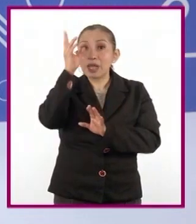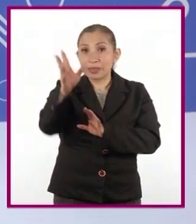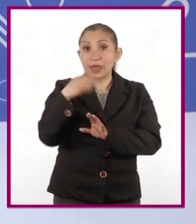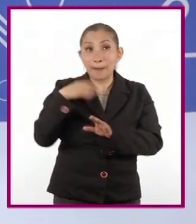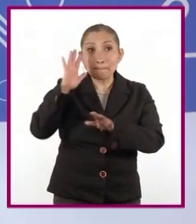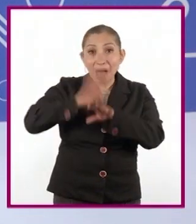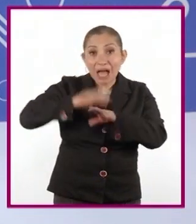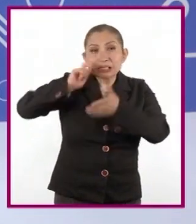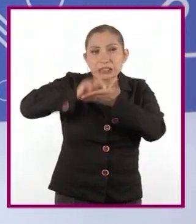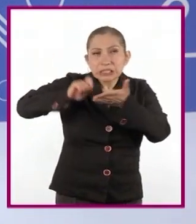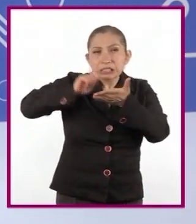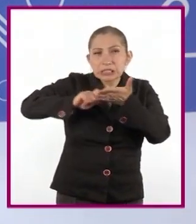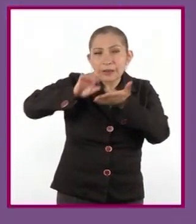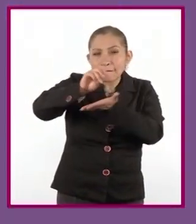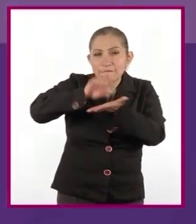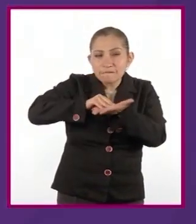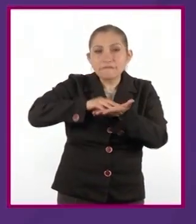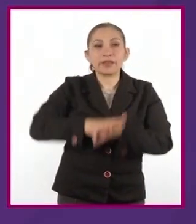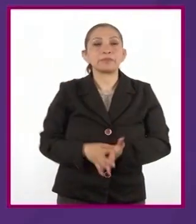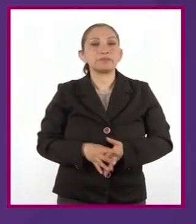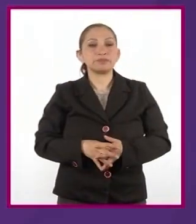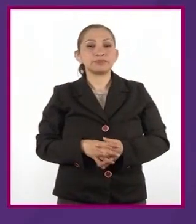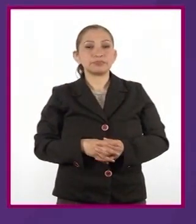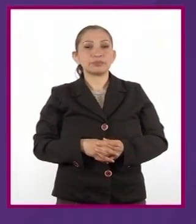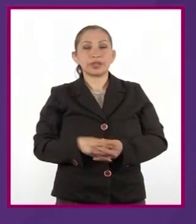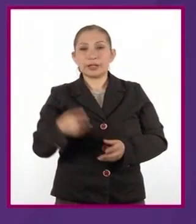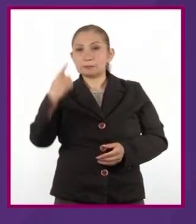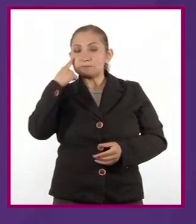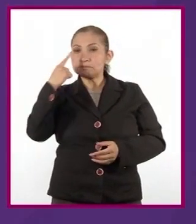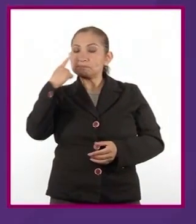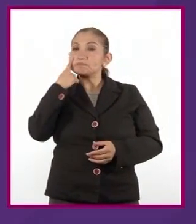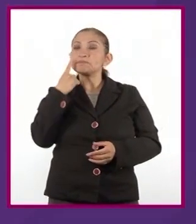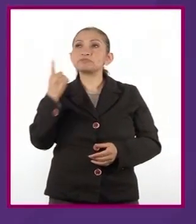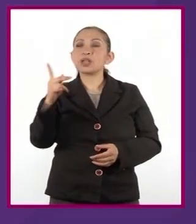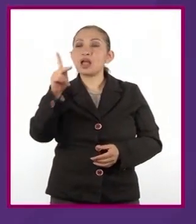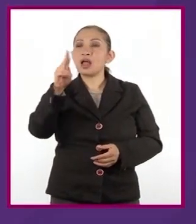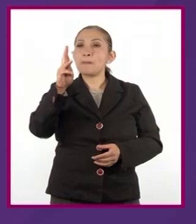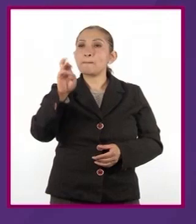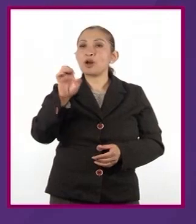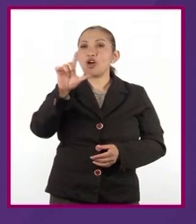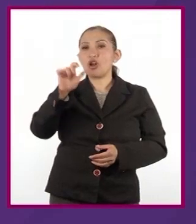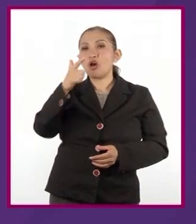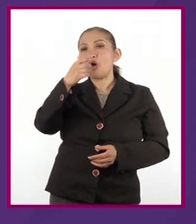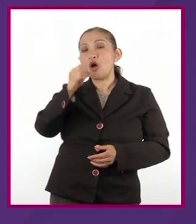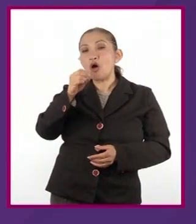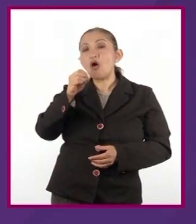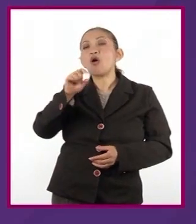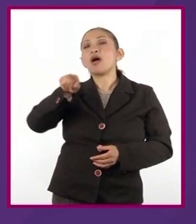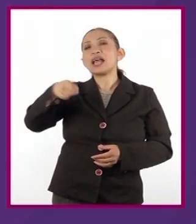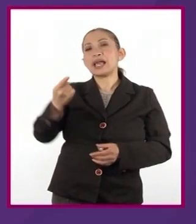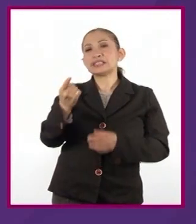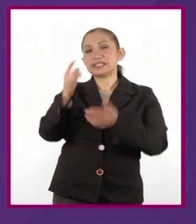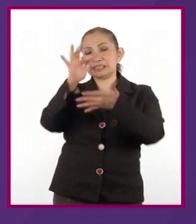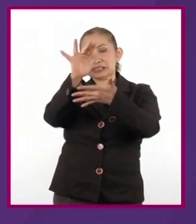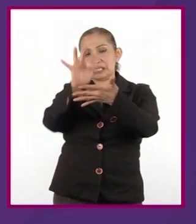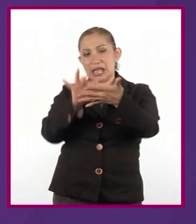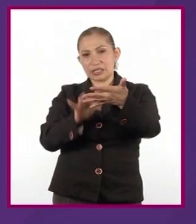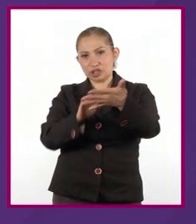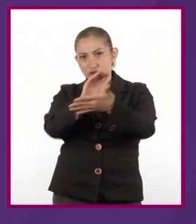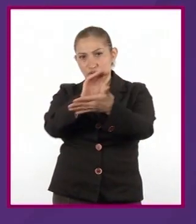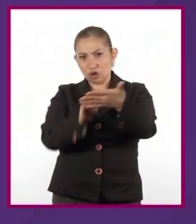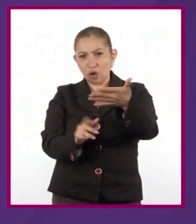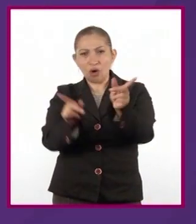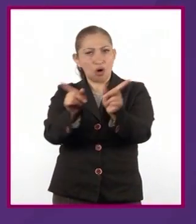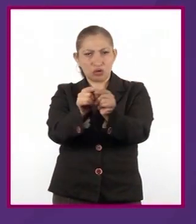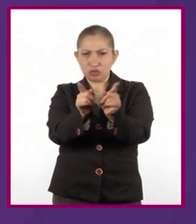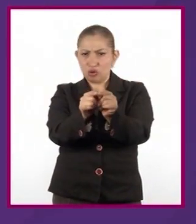complementar sus apuntes. Mira, un prólogo es un texto, habitualmente son textos